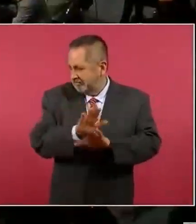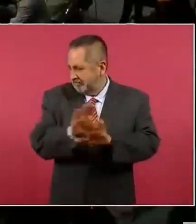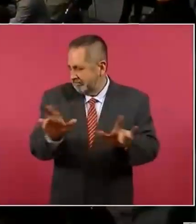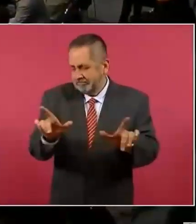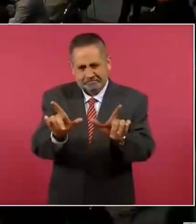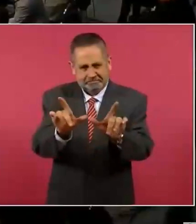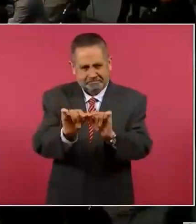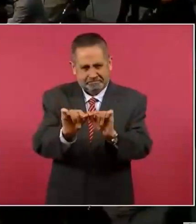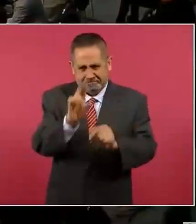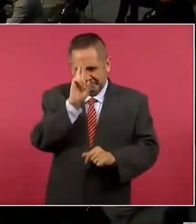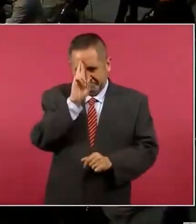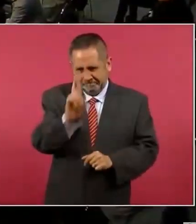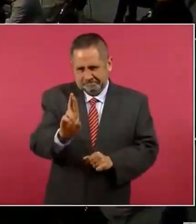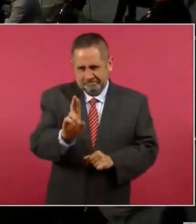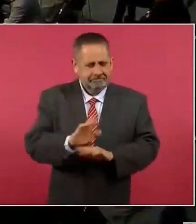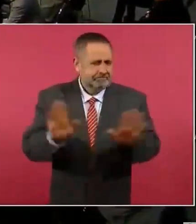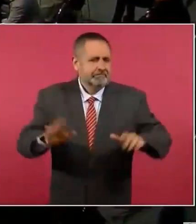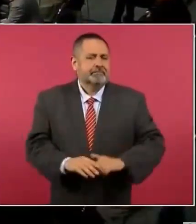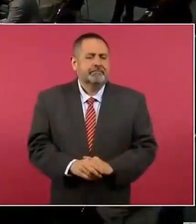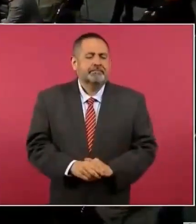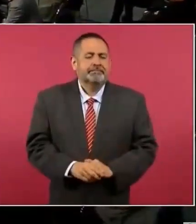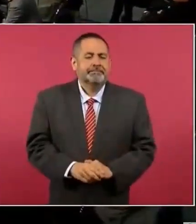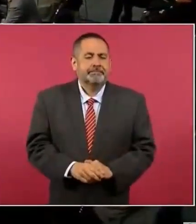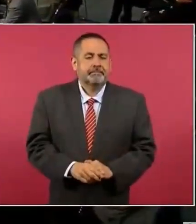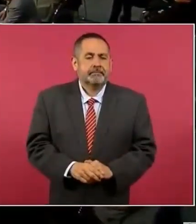yo respeto. Presidente, en un segundo tema...